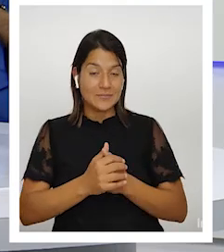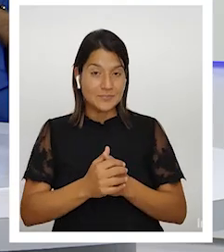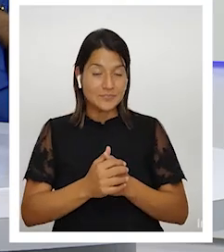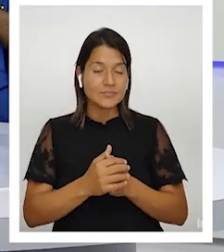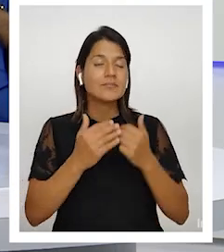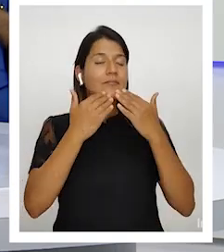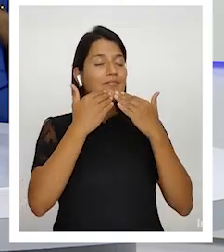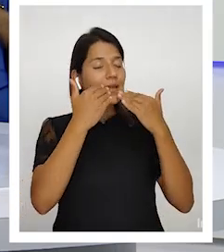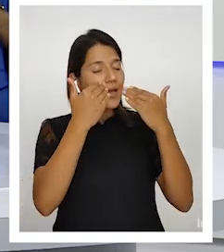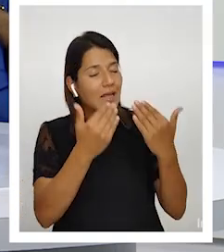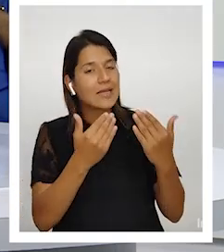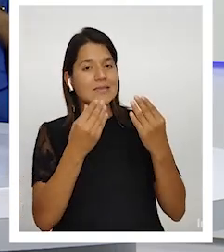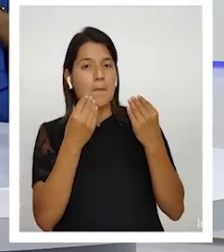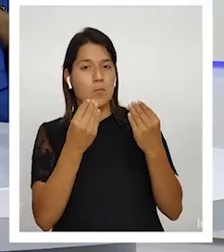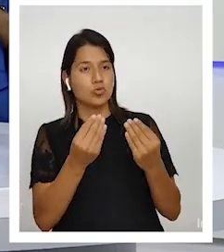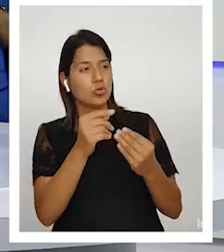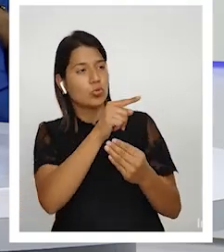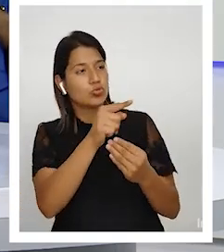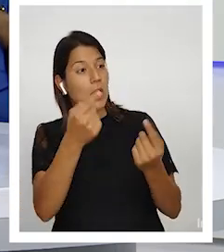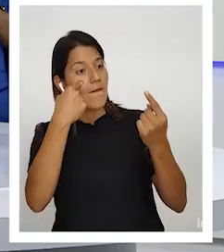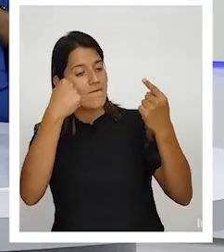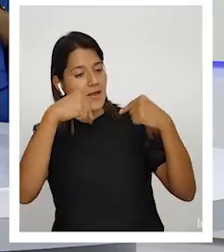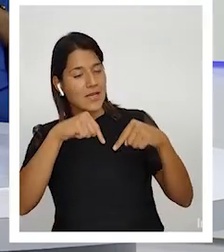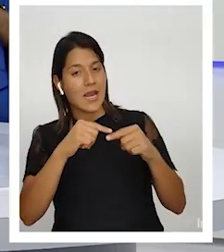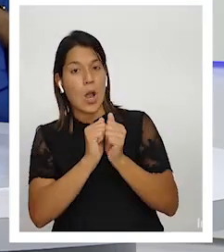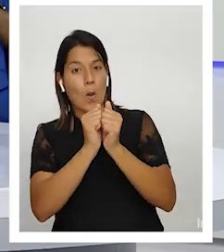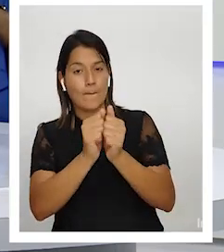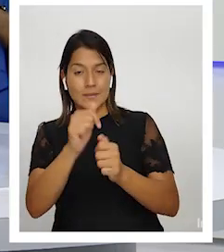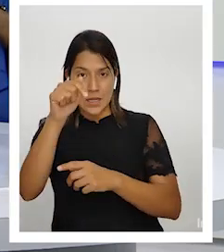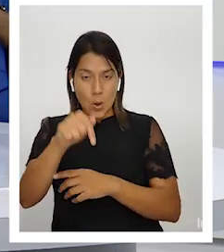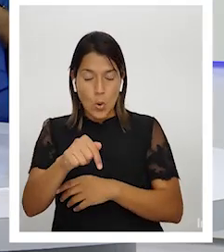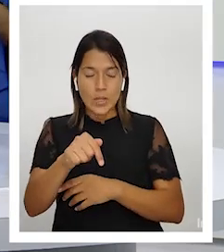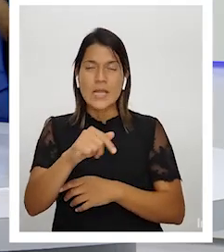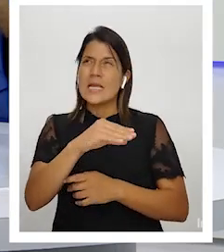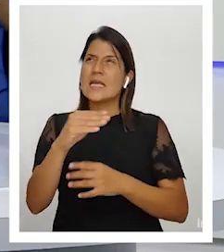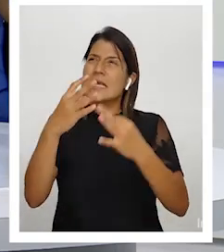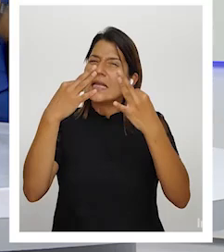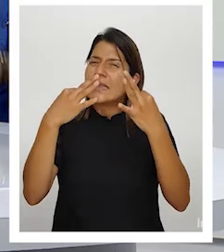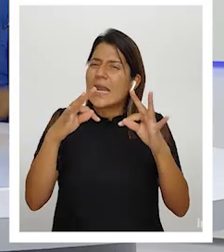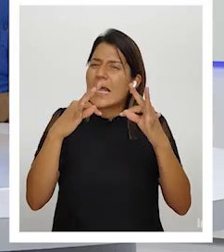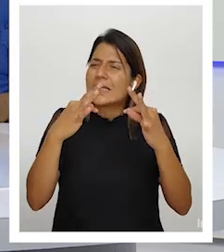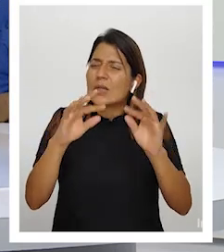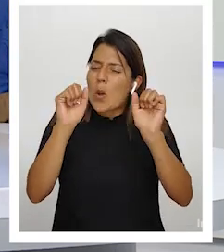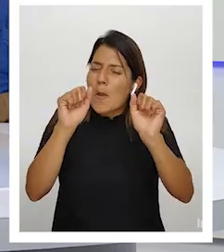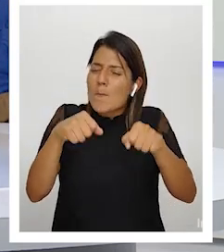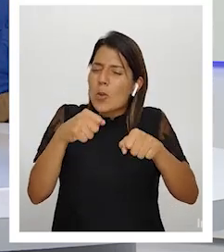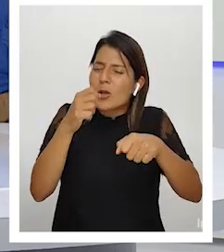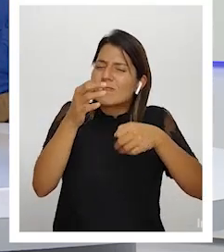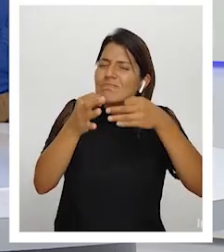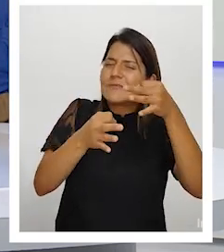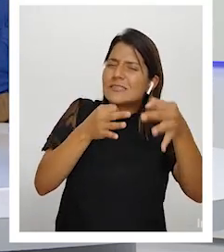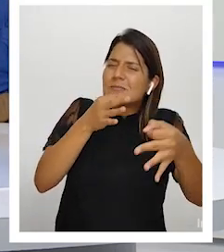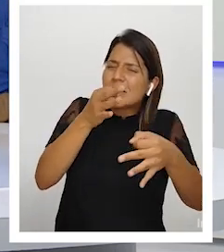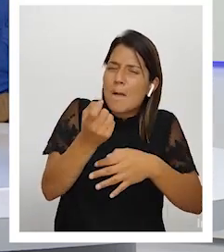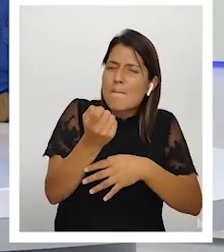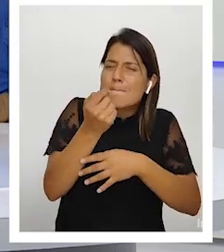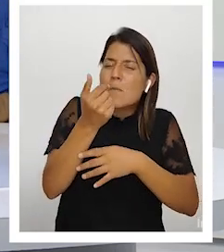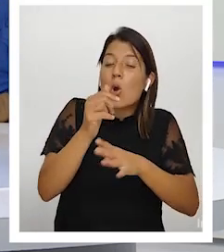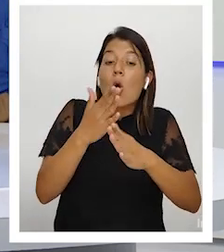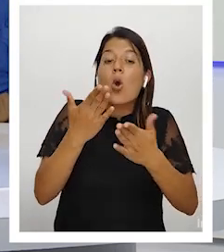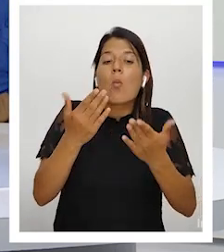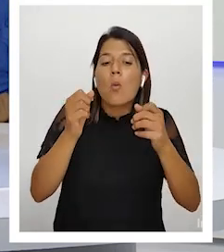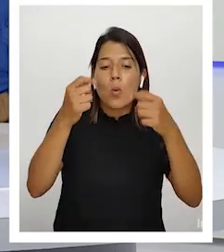muchísimo habernos acompañado el día de hoy tratando de dar una luz de cómo debe haber una transformación